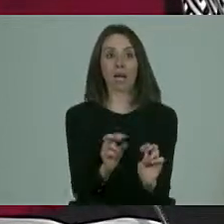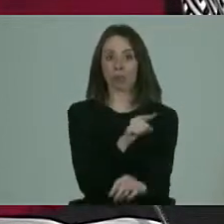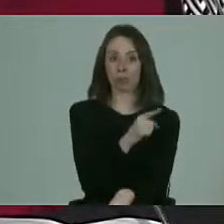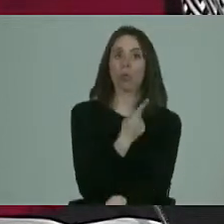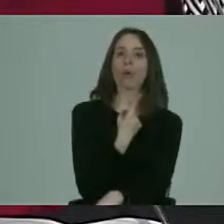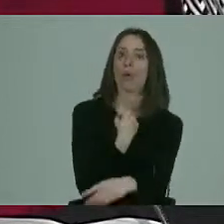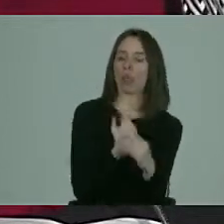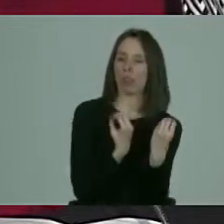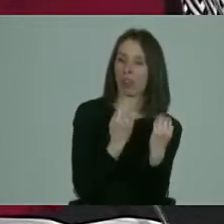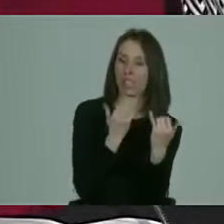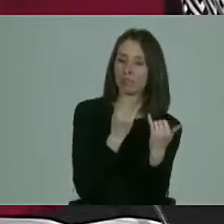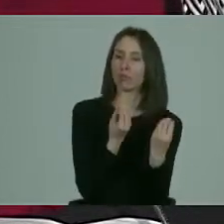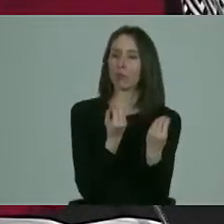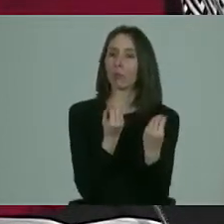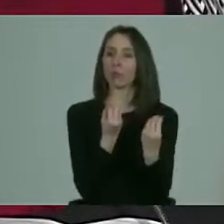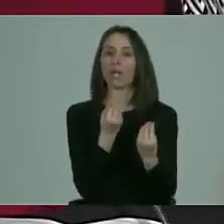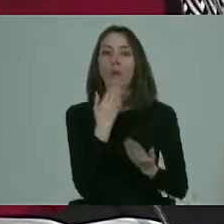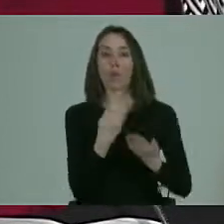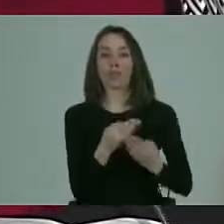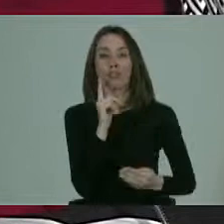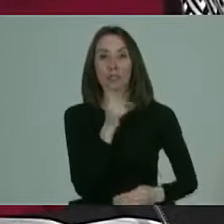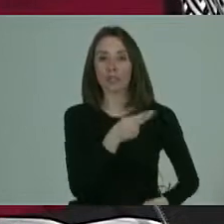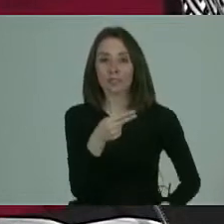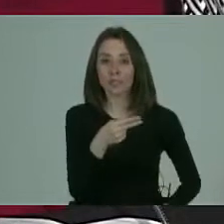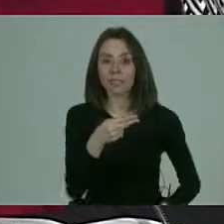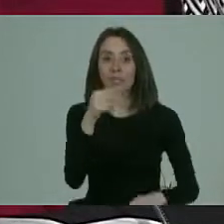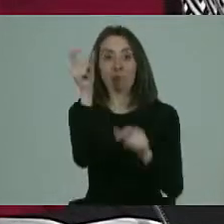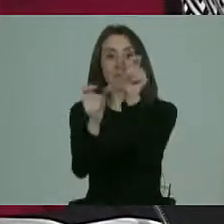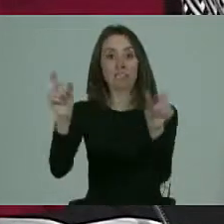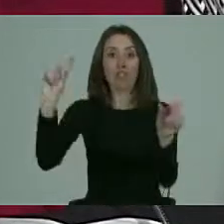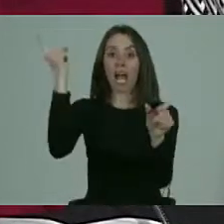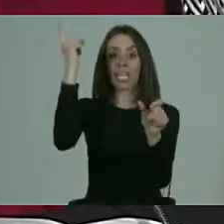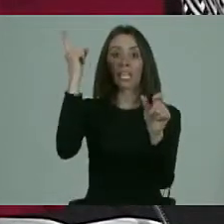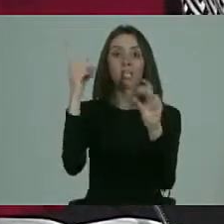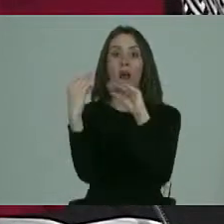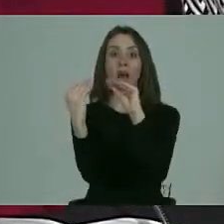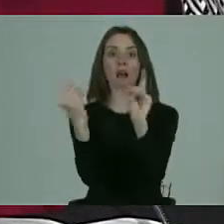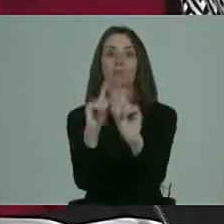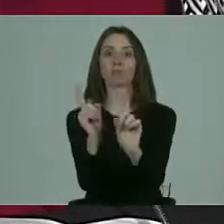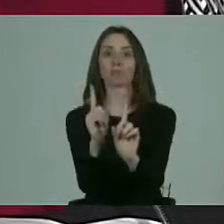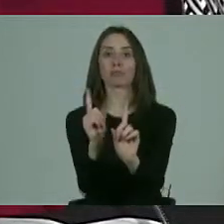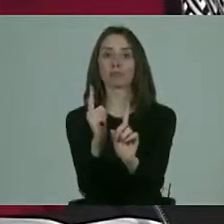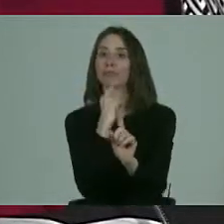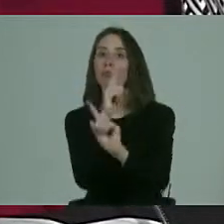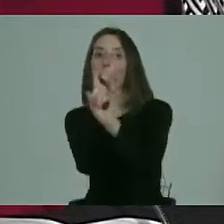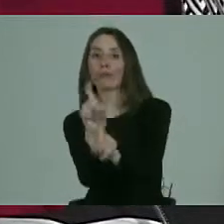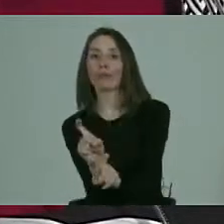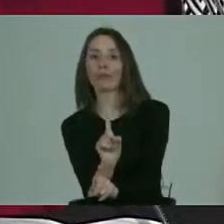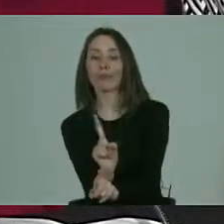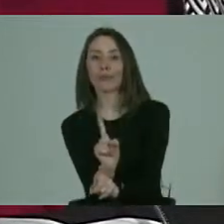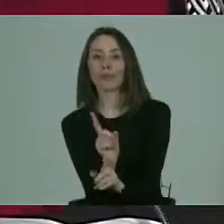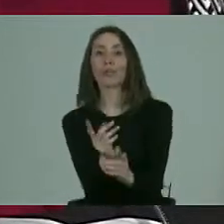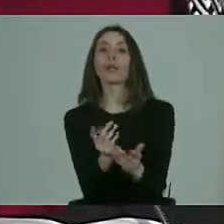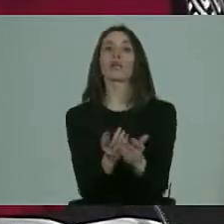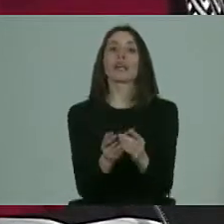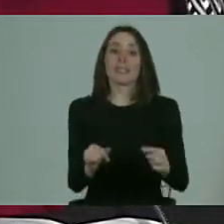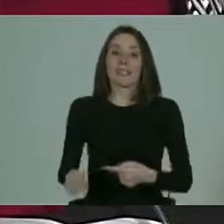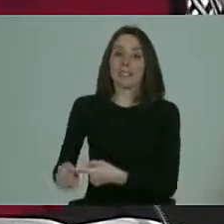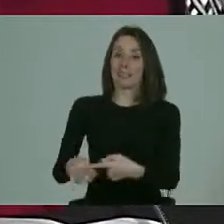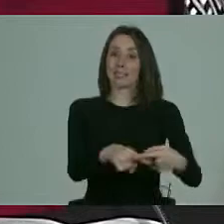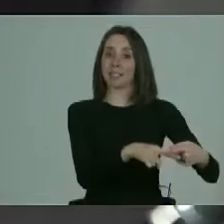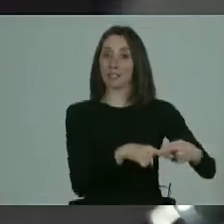disfruta su actividad sexual, incluso la población general, no se aborda. Por otro lado, como sociedad,